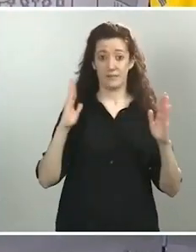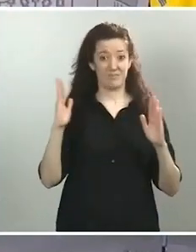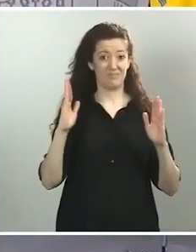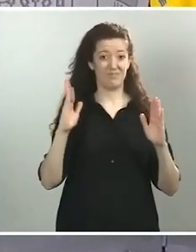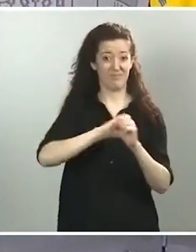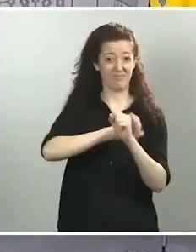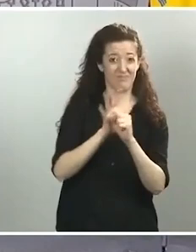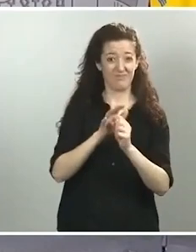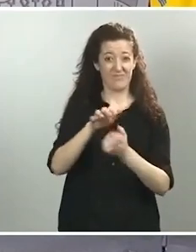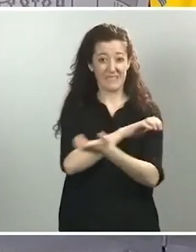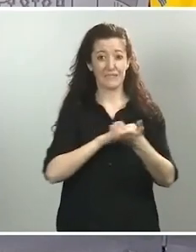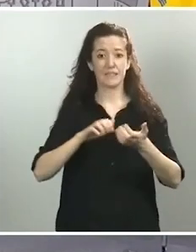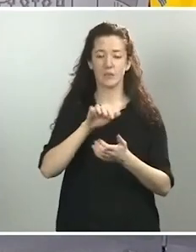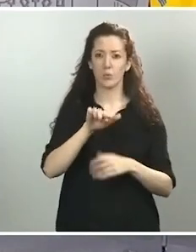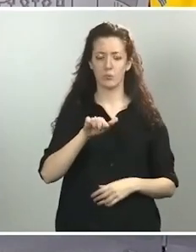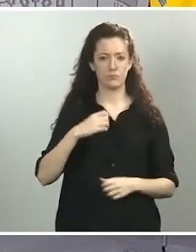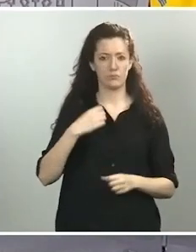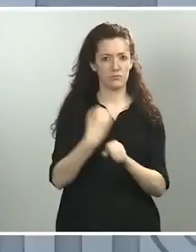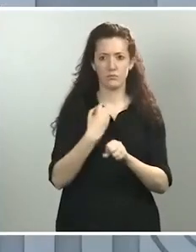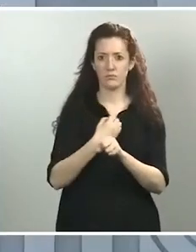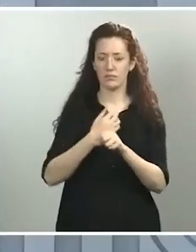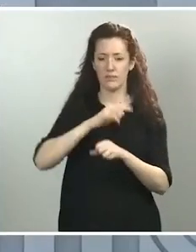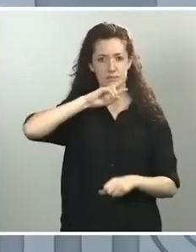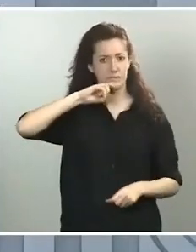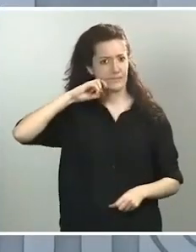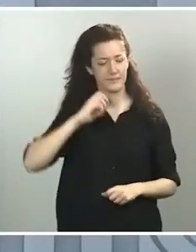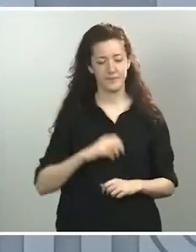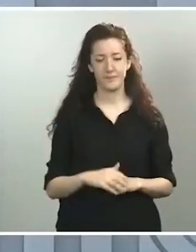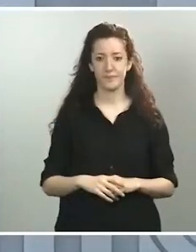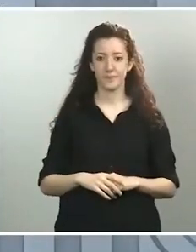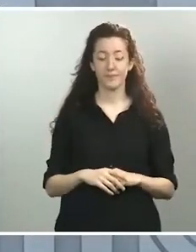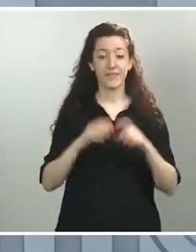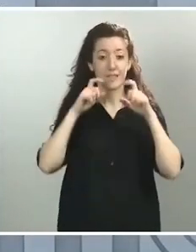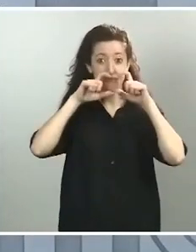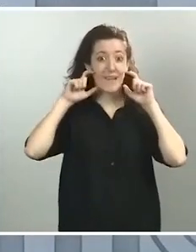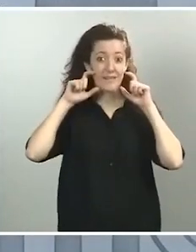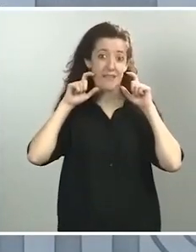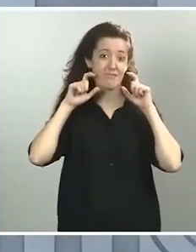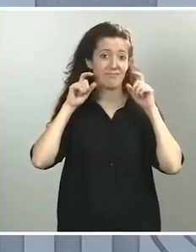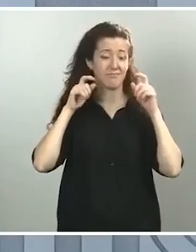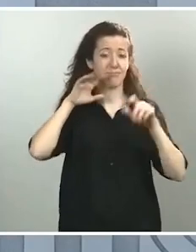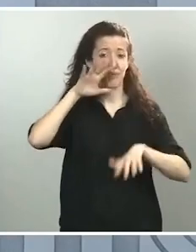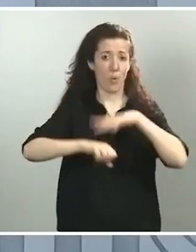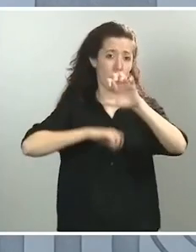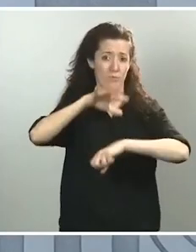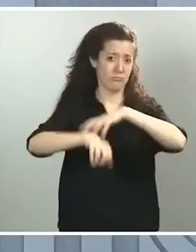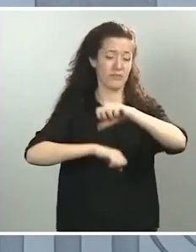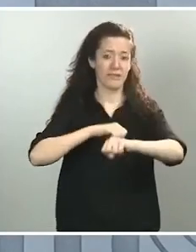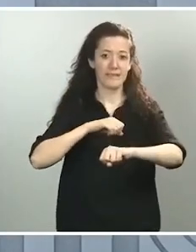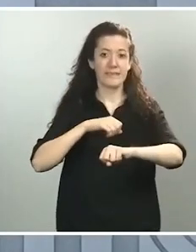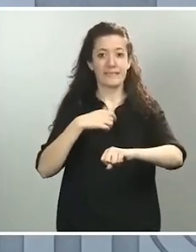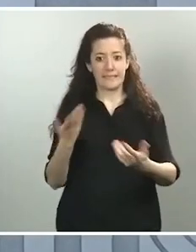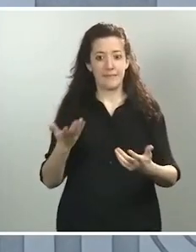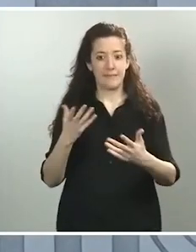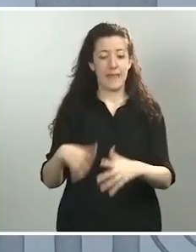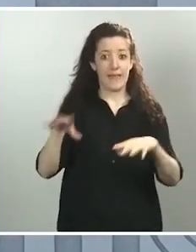de su pregunta. Siendo este un producto muy demandado, pero entiendo que ninguna de ellas tenía o tiene stock de este producto y